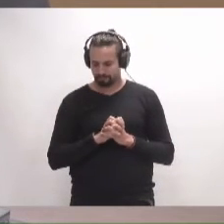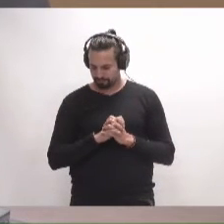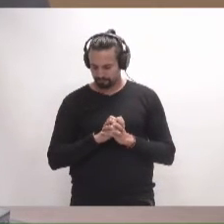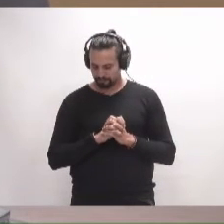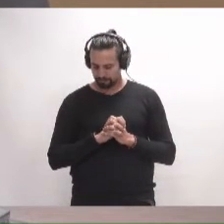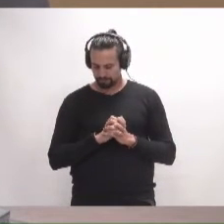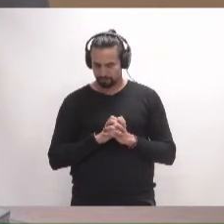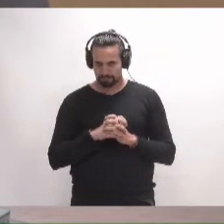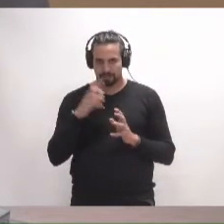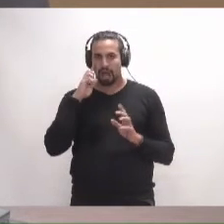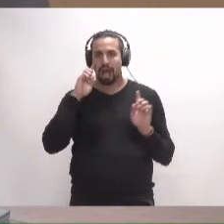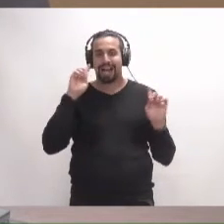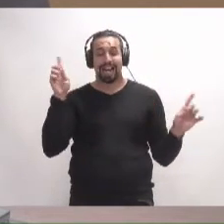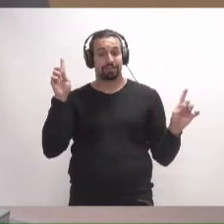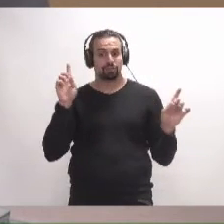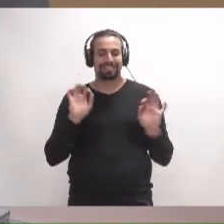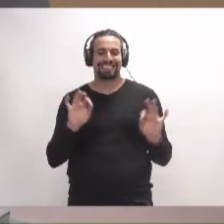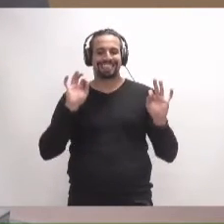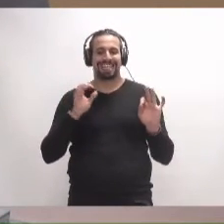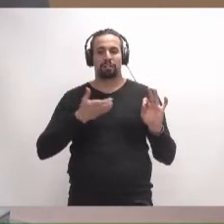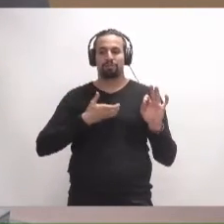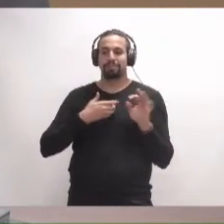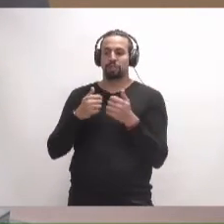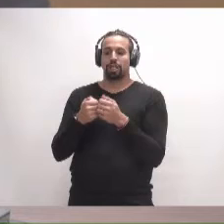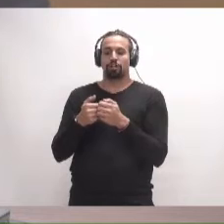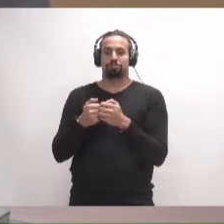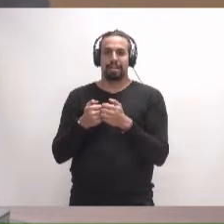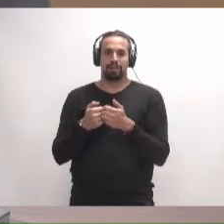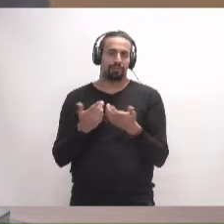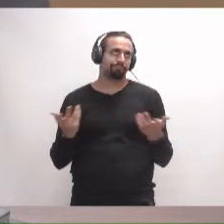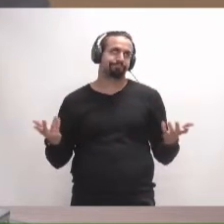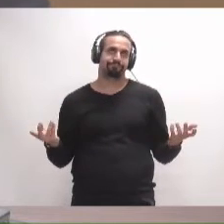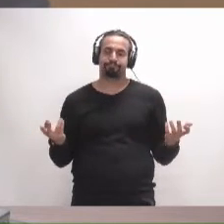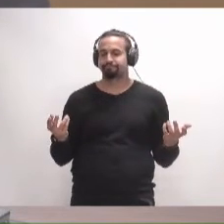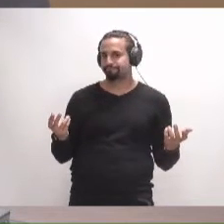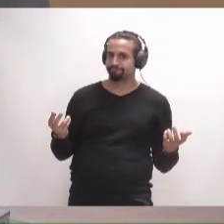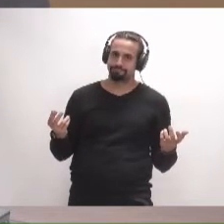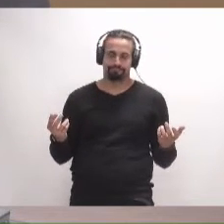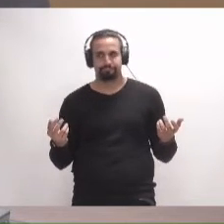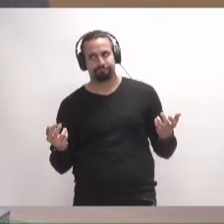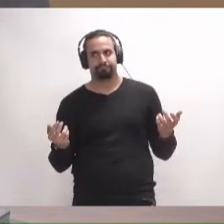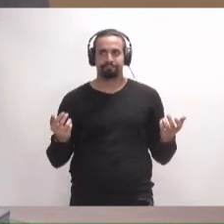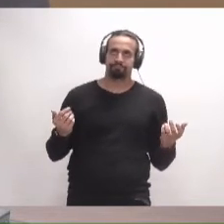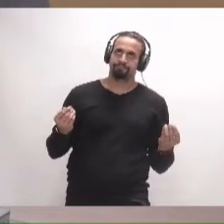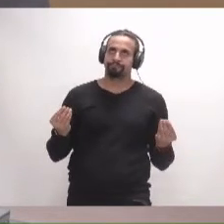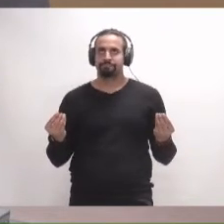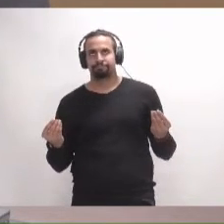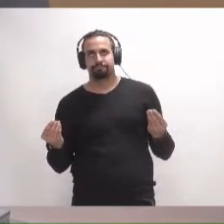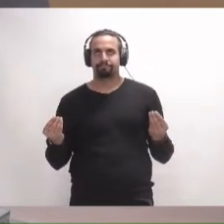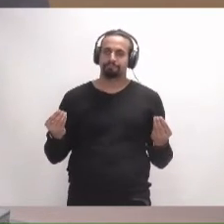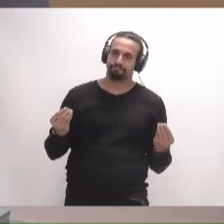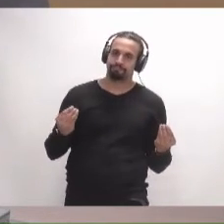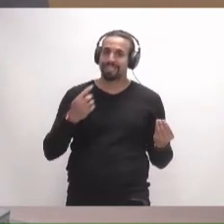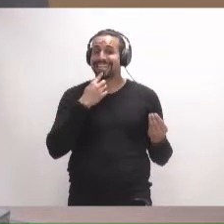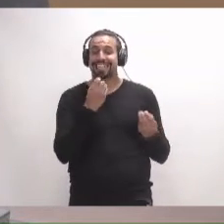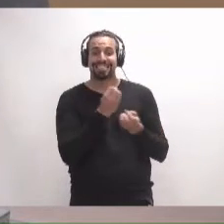En el caso particular del Ayuntamiento del Rosario, no se… A diferencia de lo que